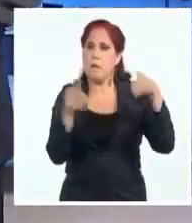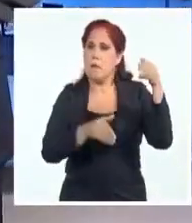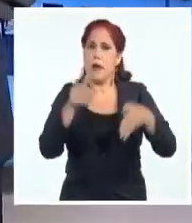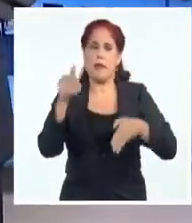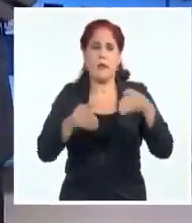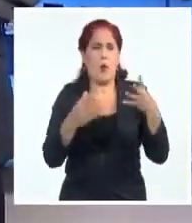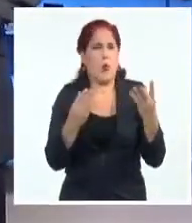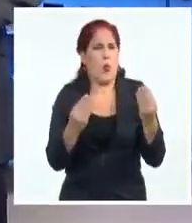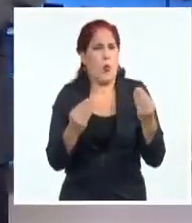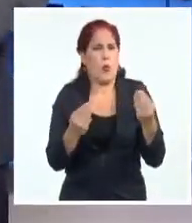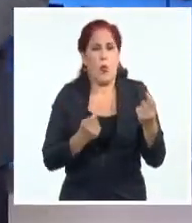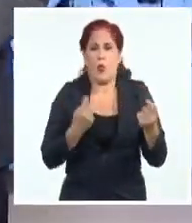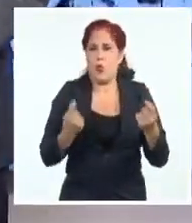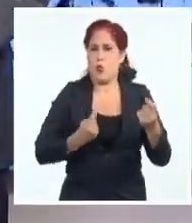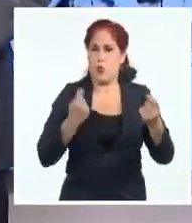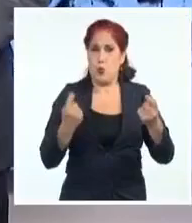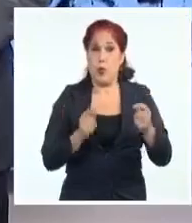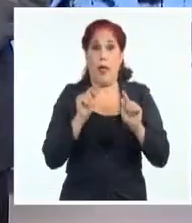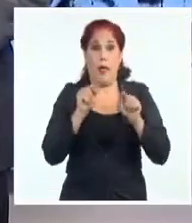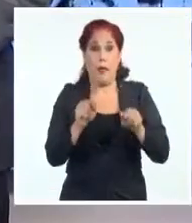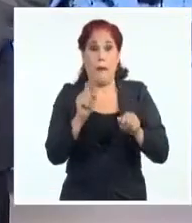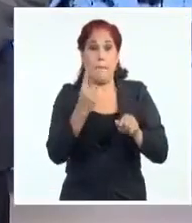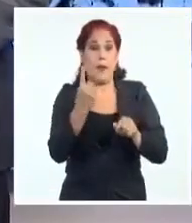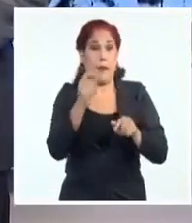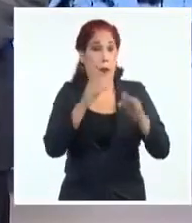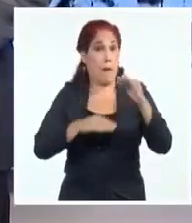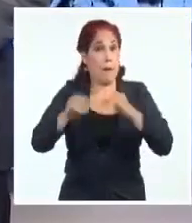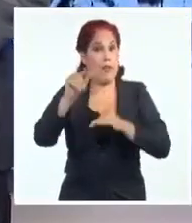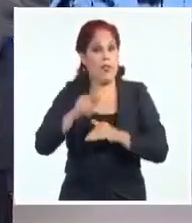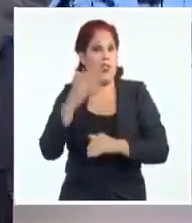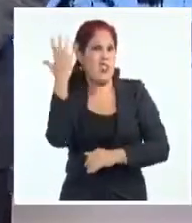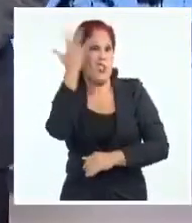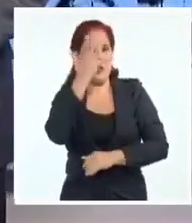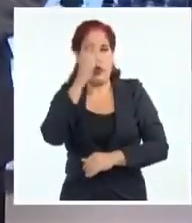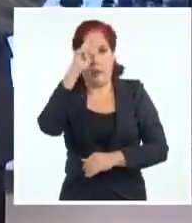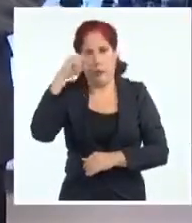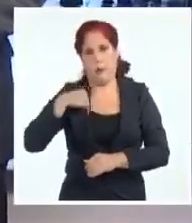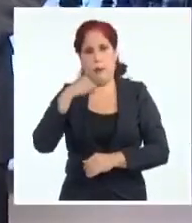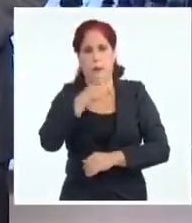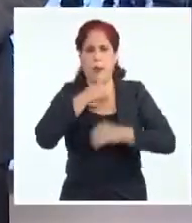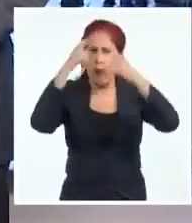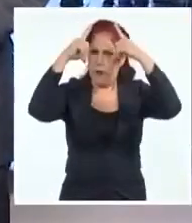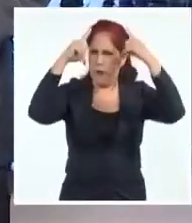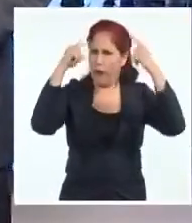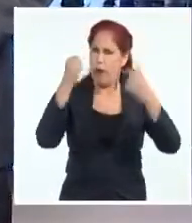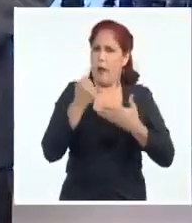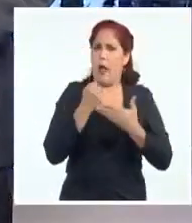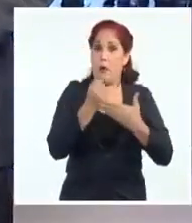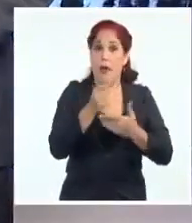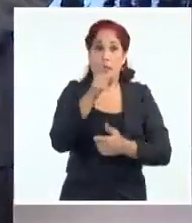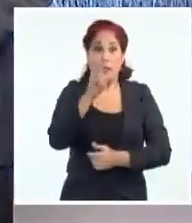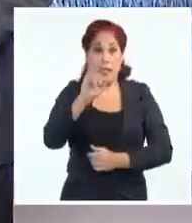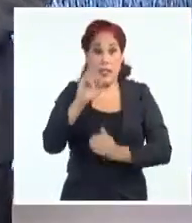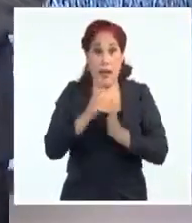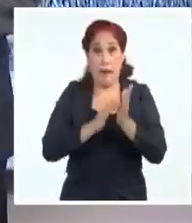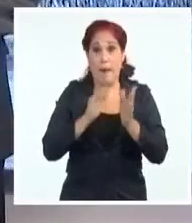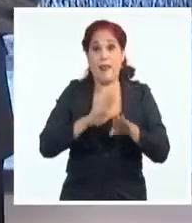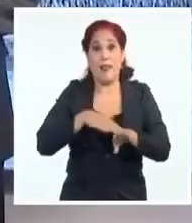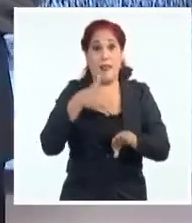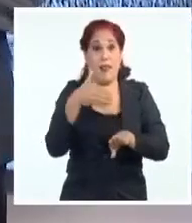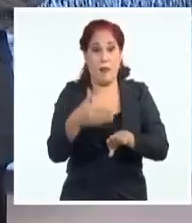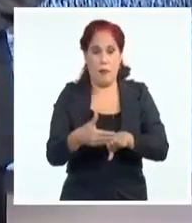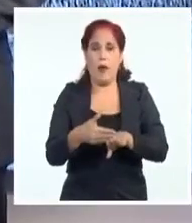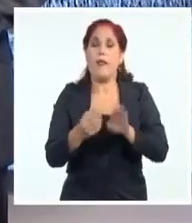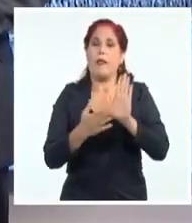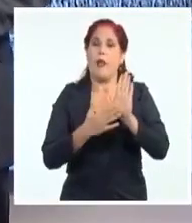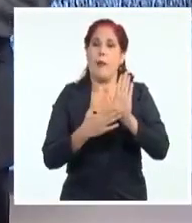muchos guerreros, encabezados por nuestros infatigables médicos y el personal de la salud, que 16 meses después siguen